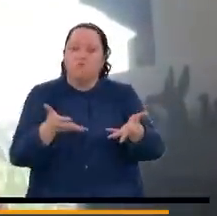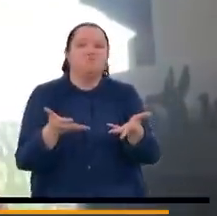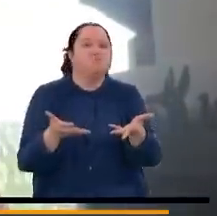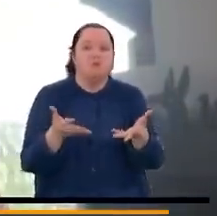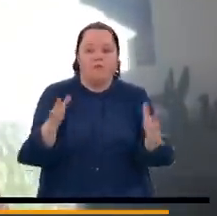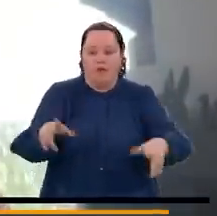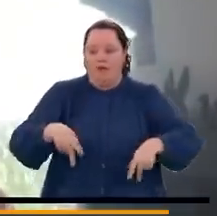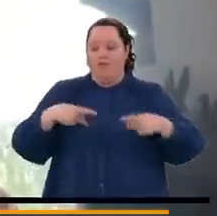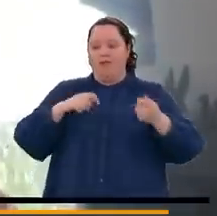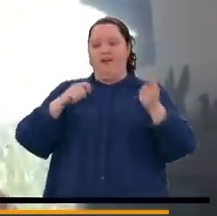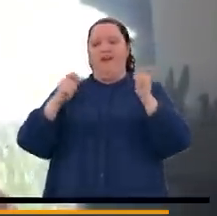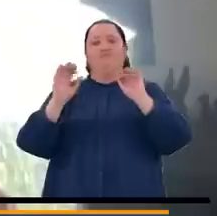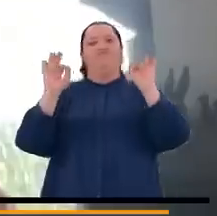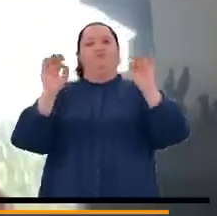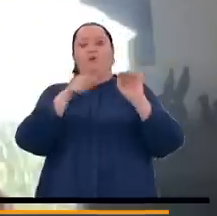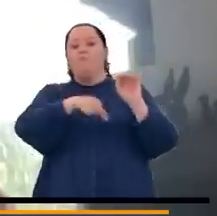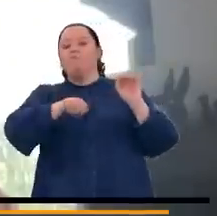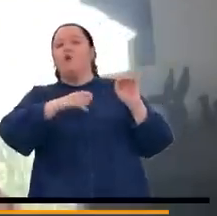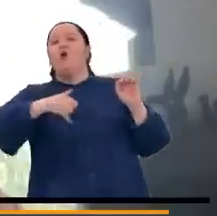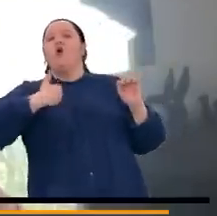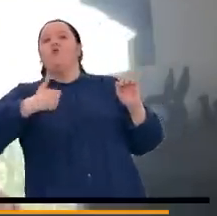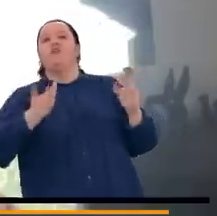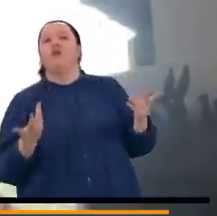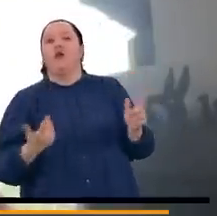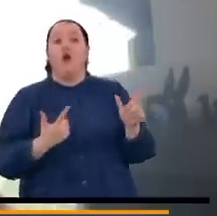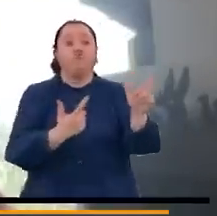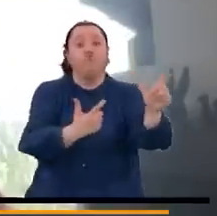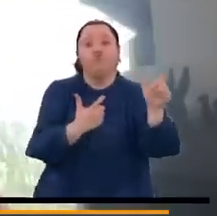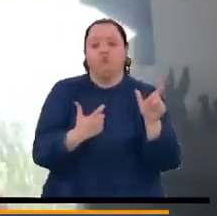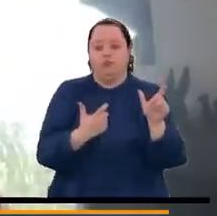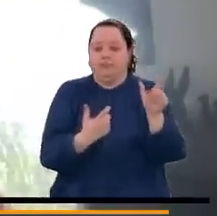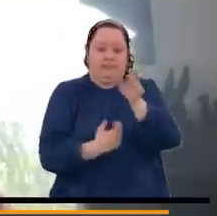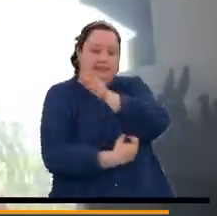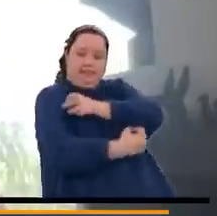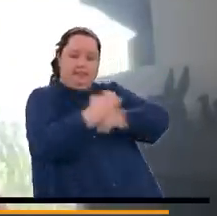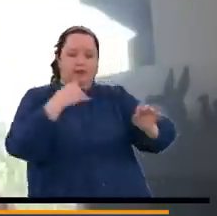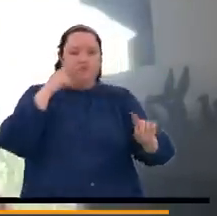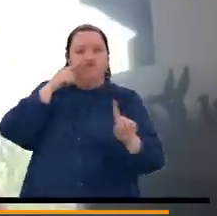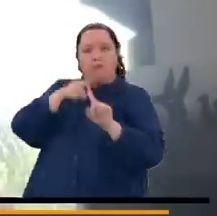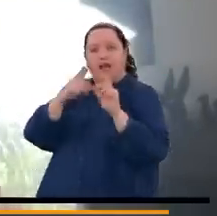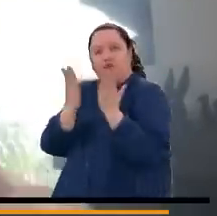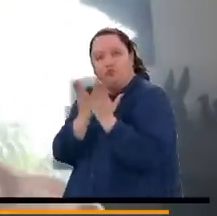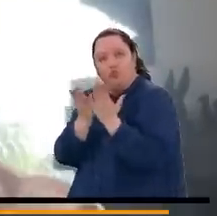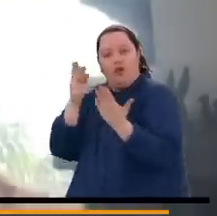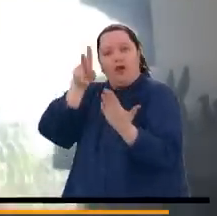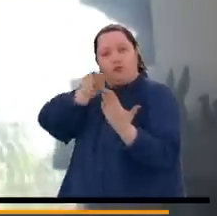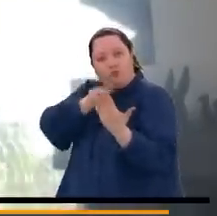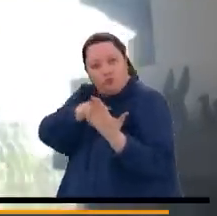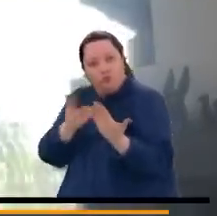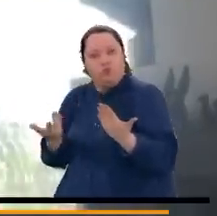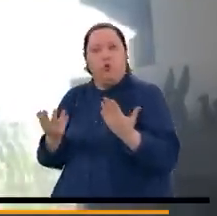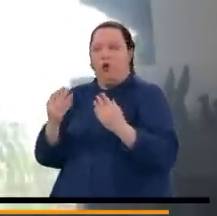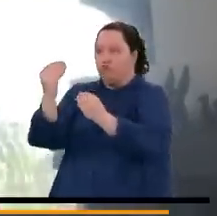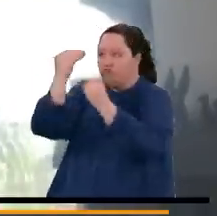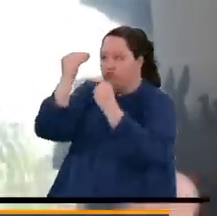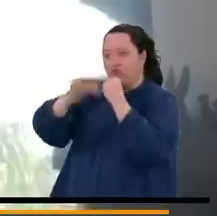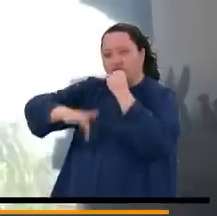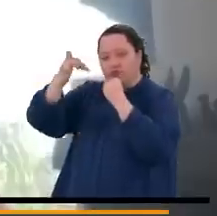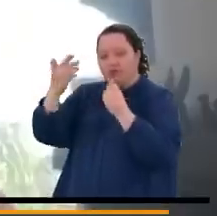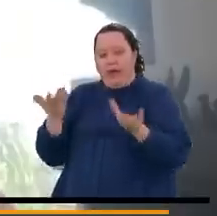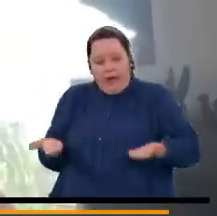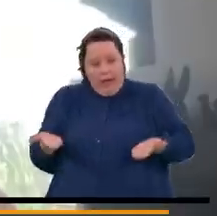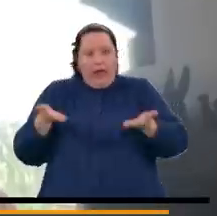a la vida, para que esos jóvenes, a cambio de armas, tengan una posibilidad de estudio, de lectura, de formarse en una profesión.